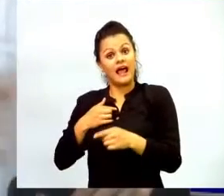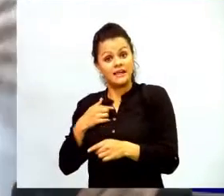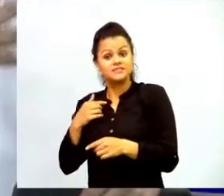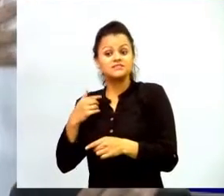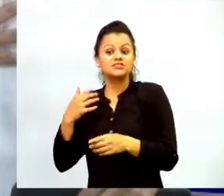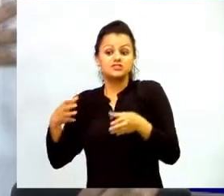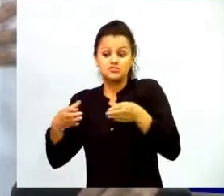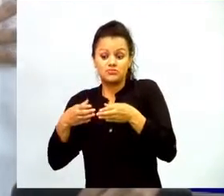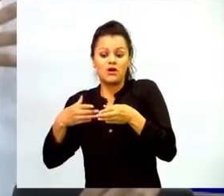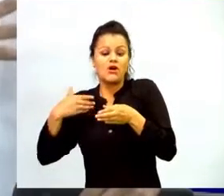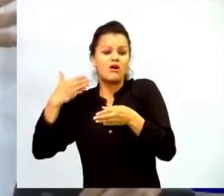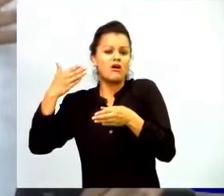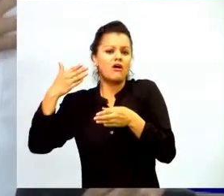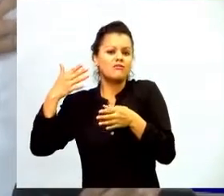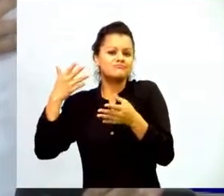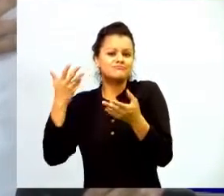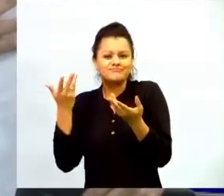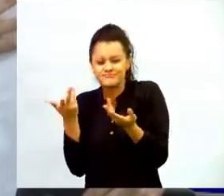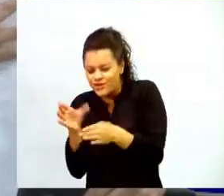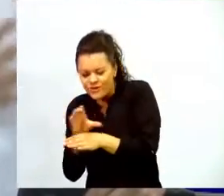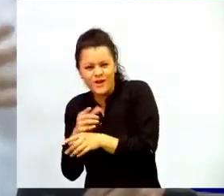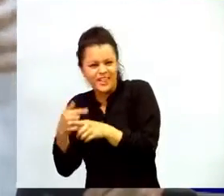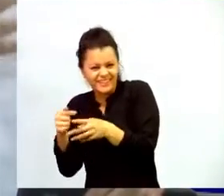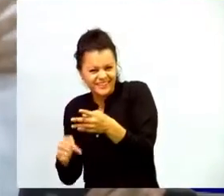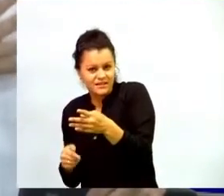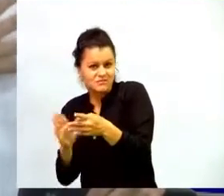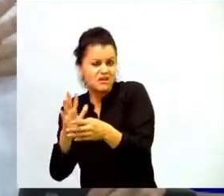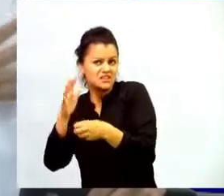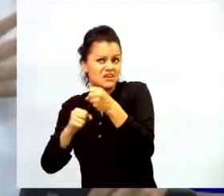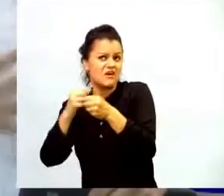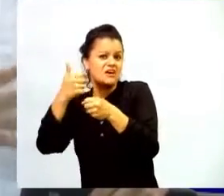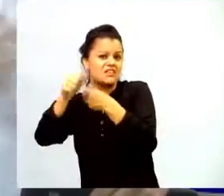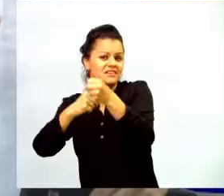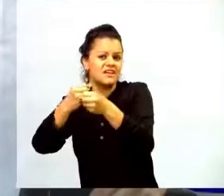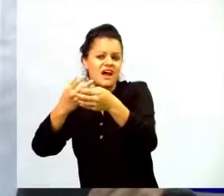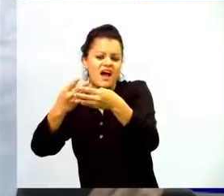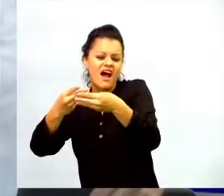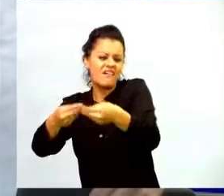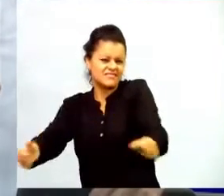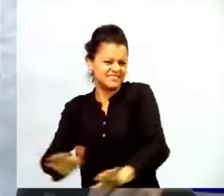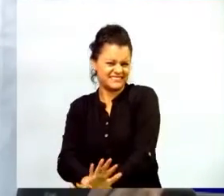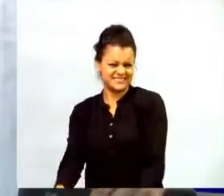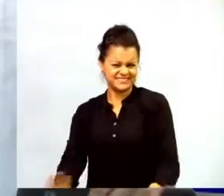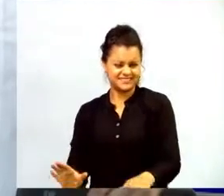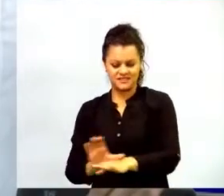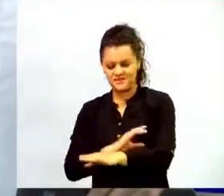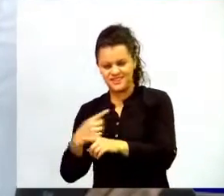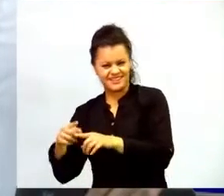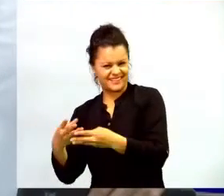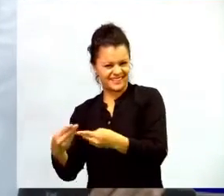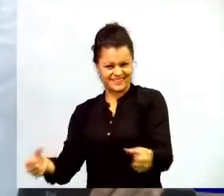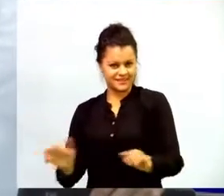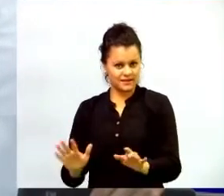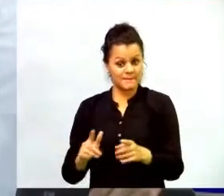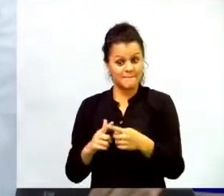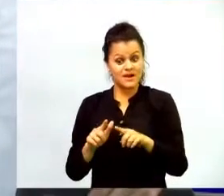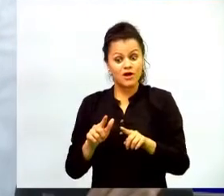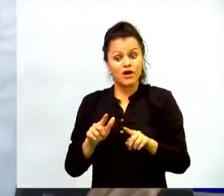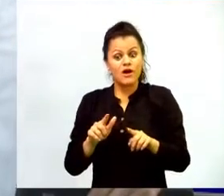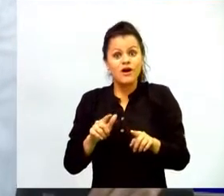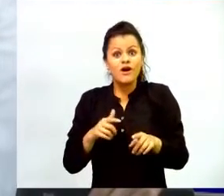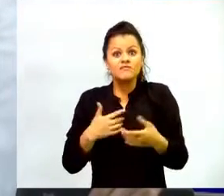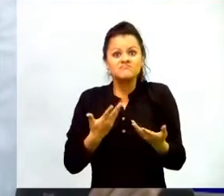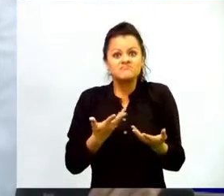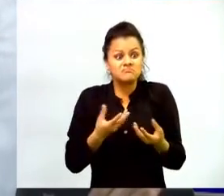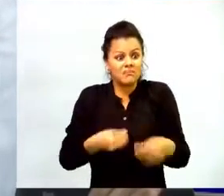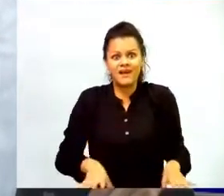pero lo que le queda al profesor lo que le queda a los padres de familia lo que le queda a los estudiantes es el gran resultado y yo aprovecho acá y doy